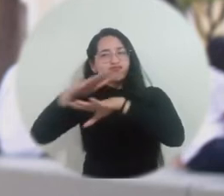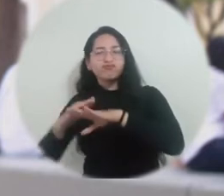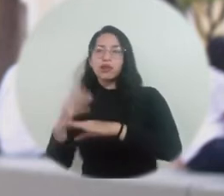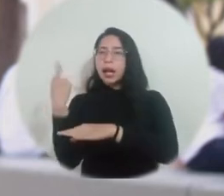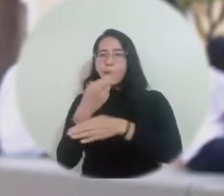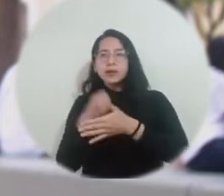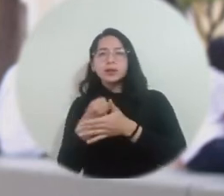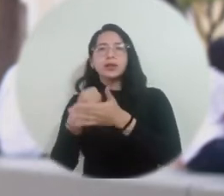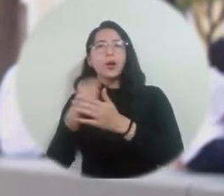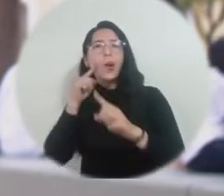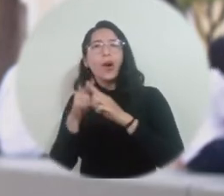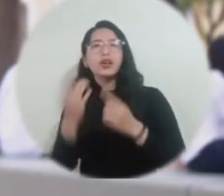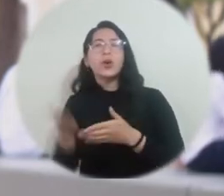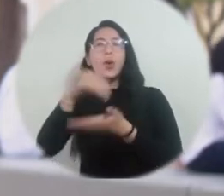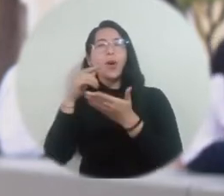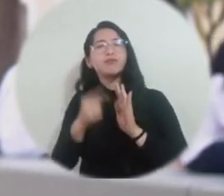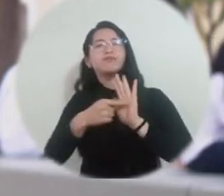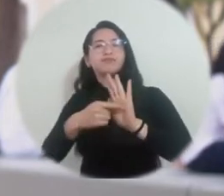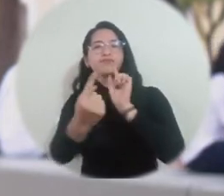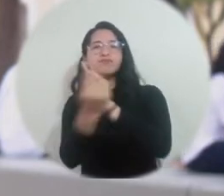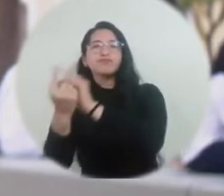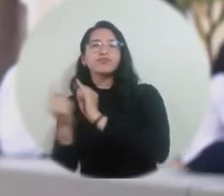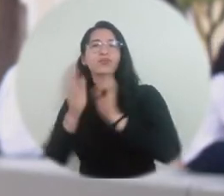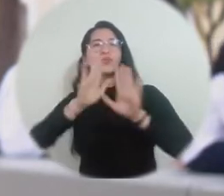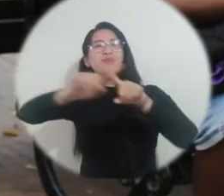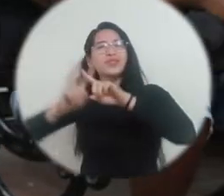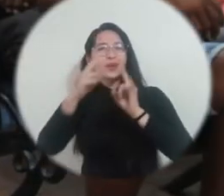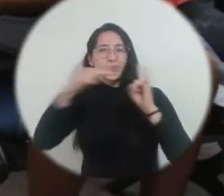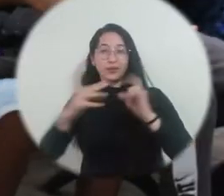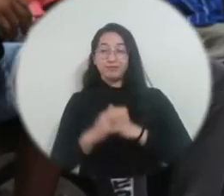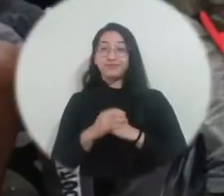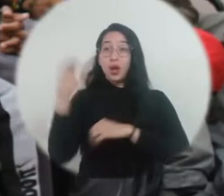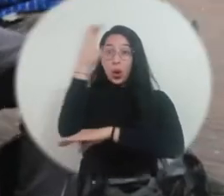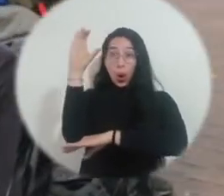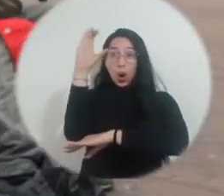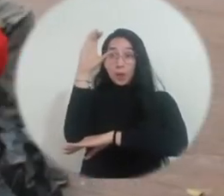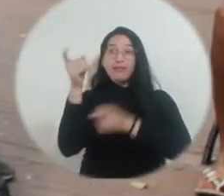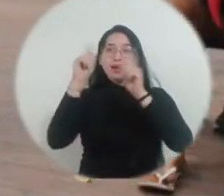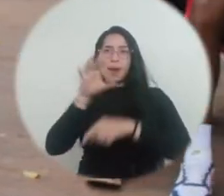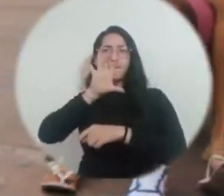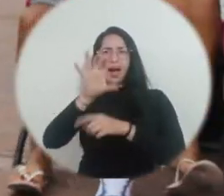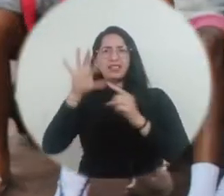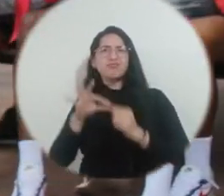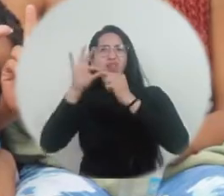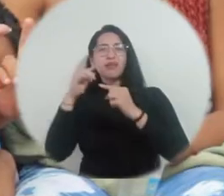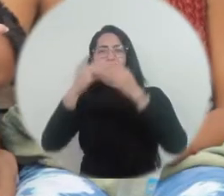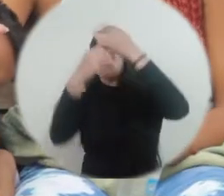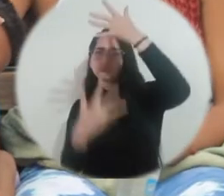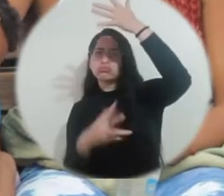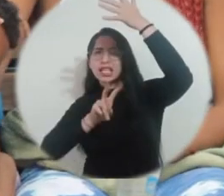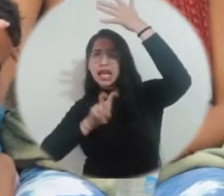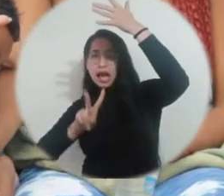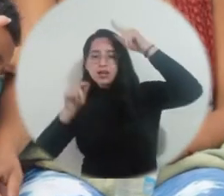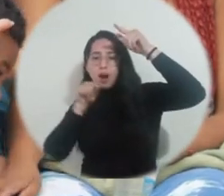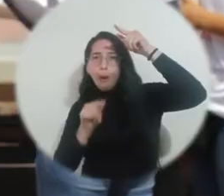se replique con otras instituciones educativas y otras universidades. Colombia fue uno de los 72 países que se unieron a este